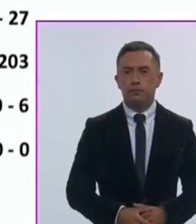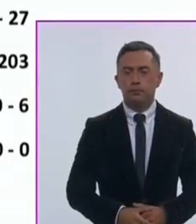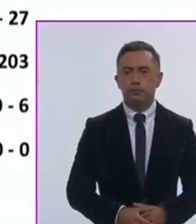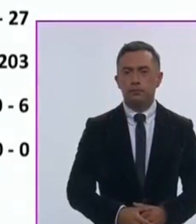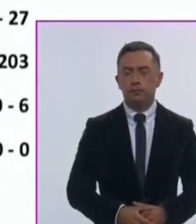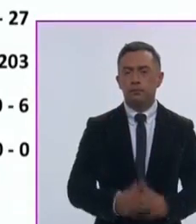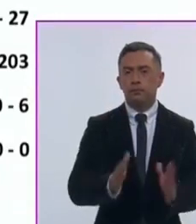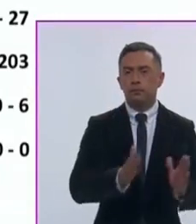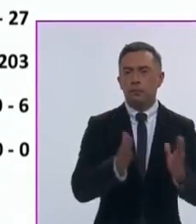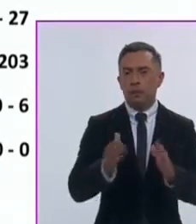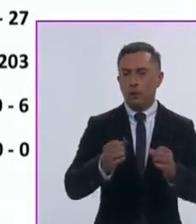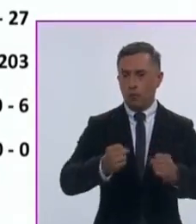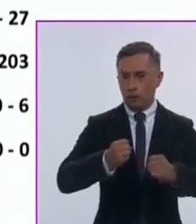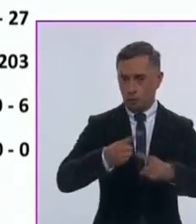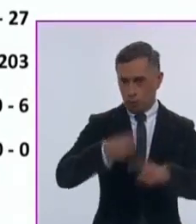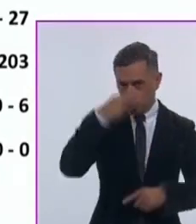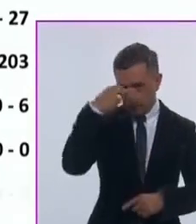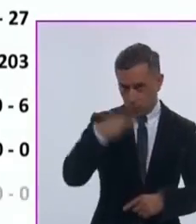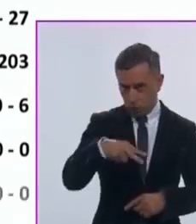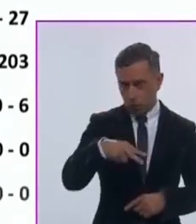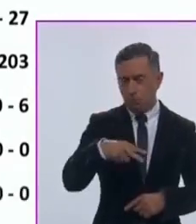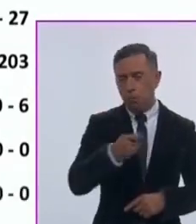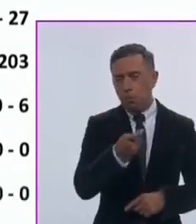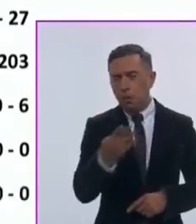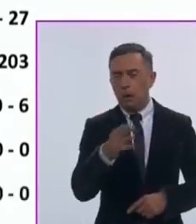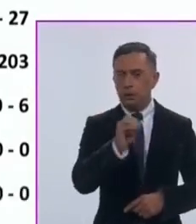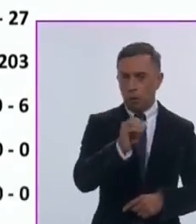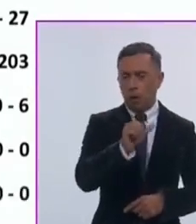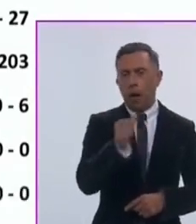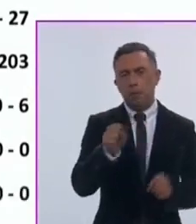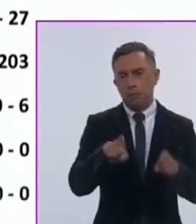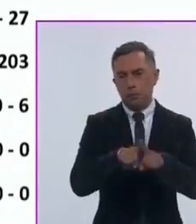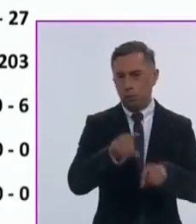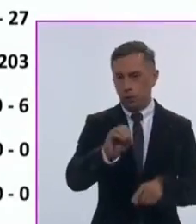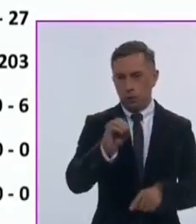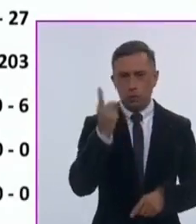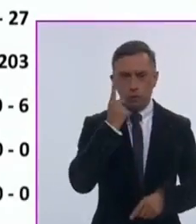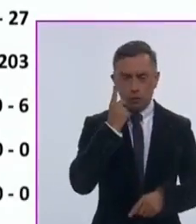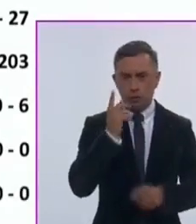Fuerza por México, entre 0 y 0 diputaciones.